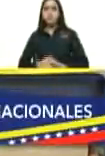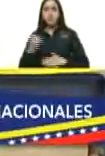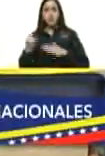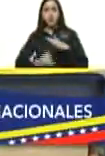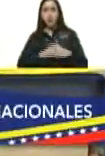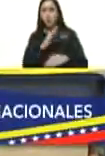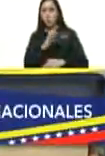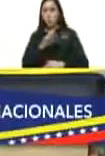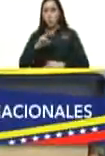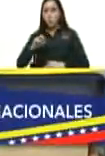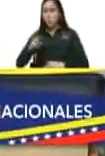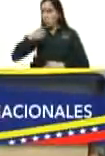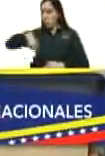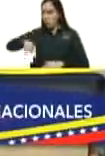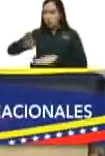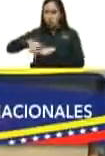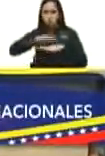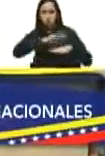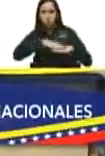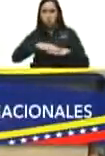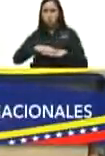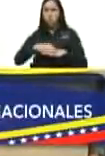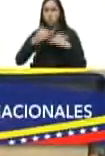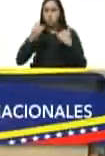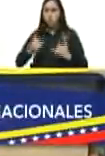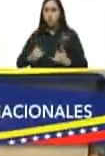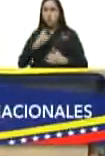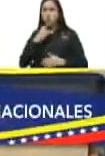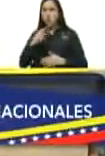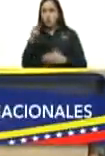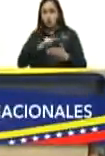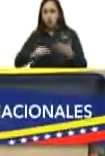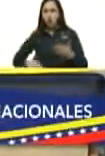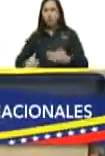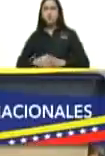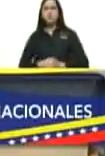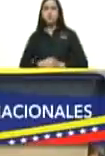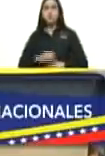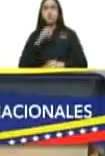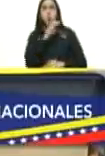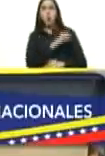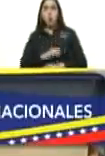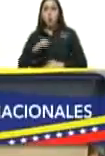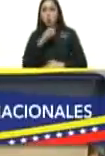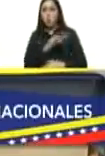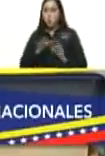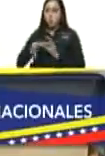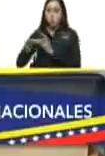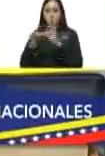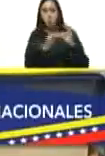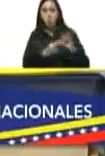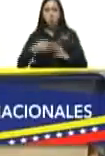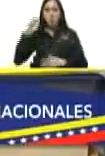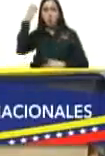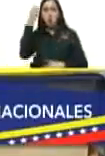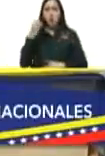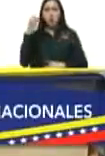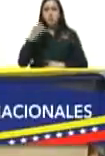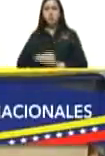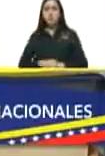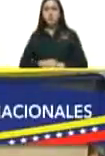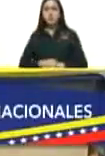Tania diputada Tania Díaz dice hoy comisión de la unión europea dará